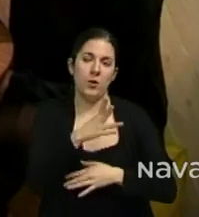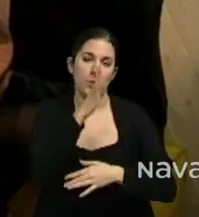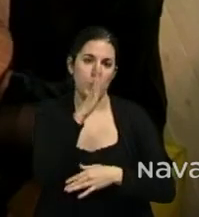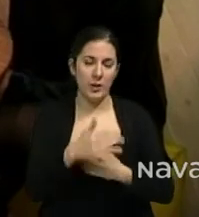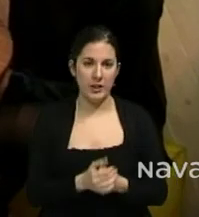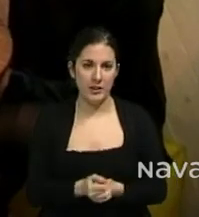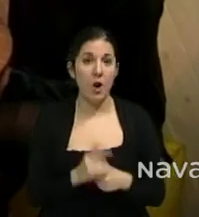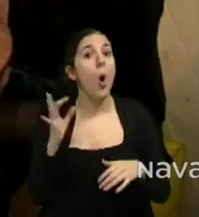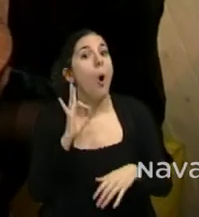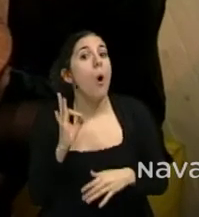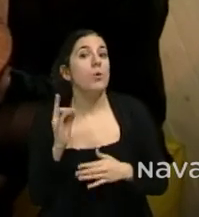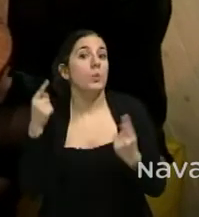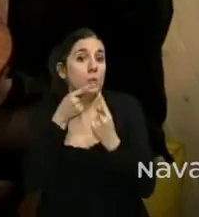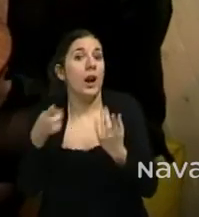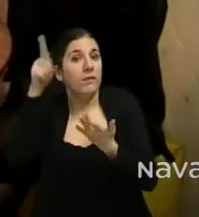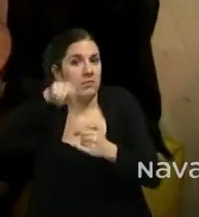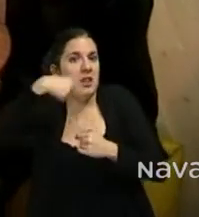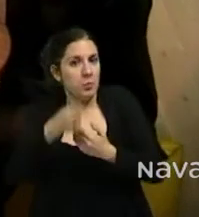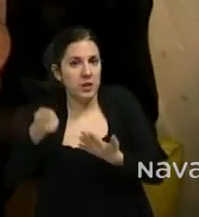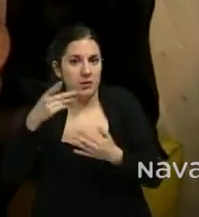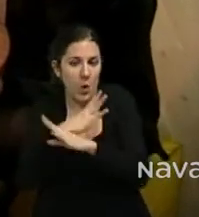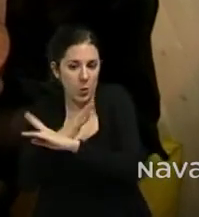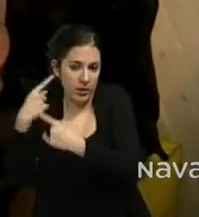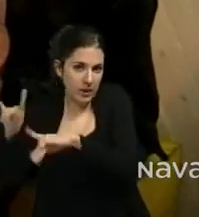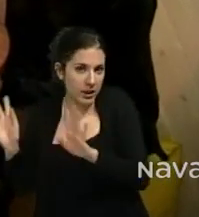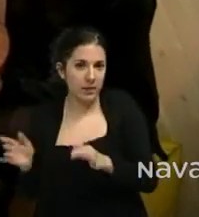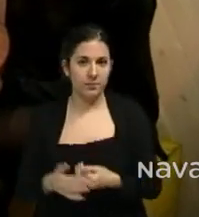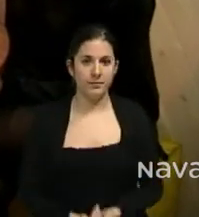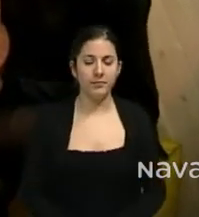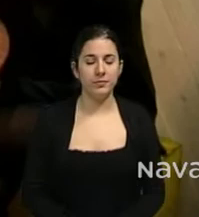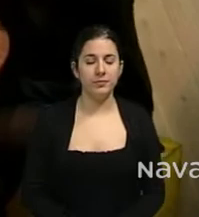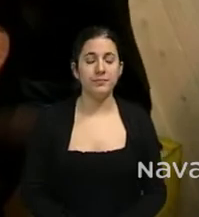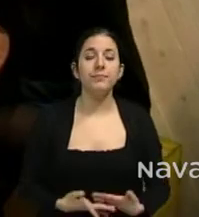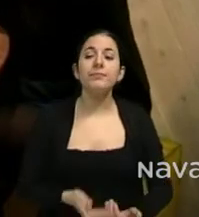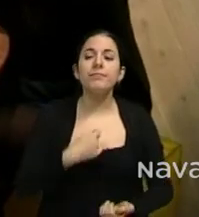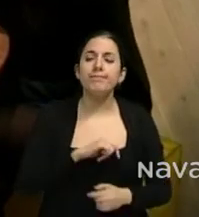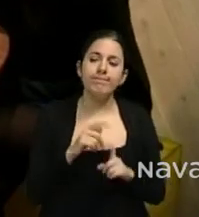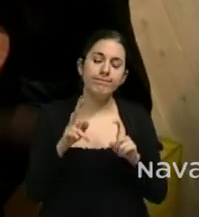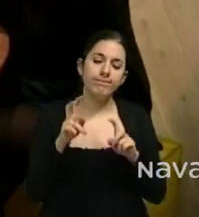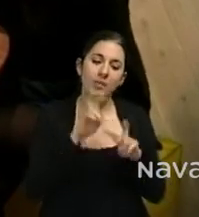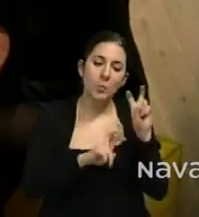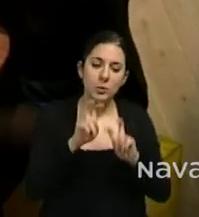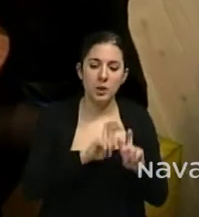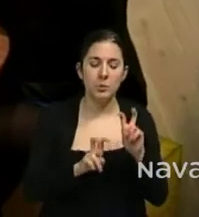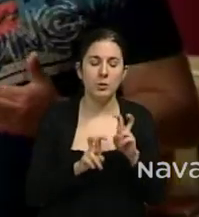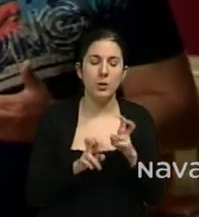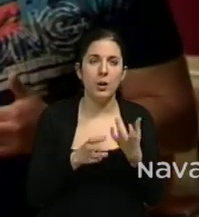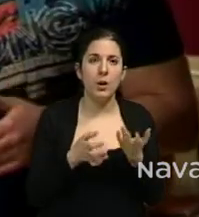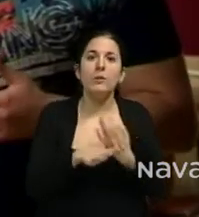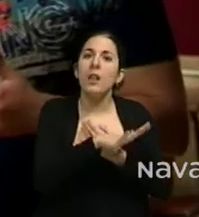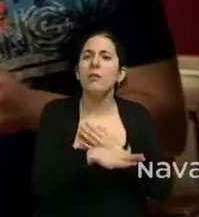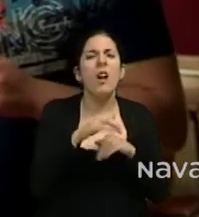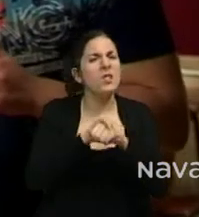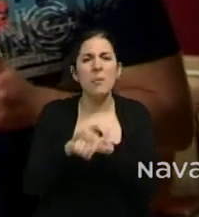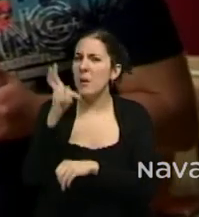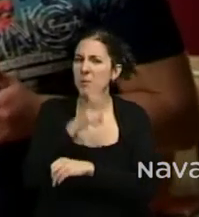o volver a utilizarlas en distintos juegos. Lo que buscamos es un lugar en el que puedas venir tranquilo con los amigos,